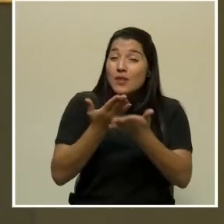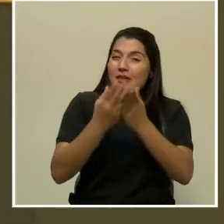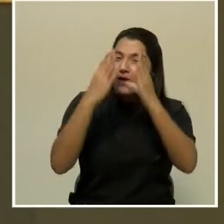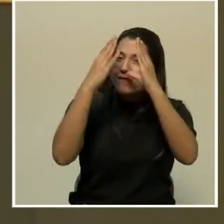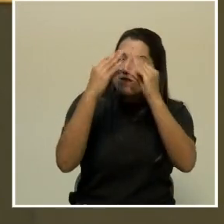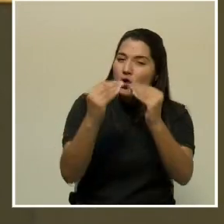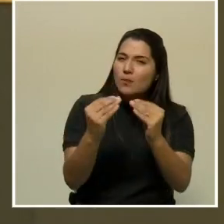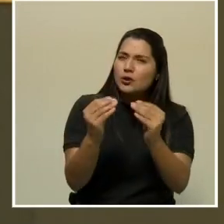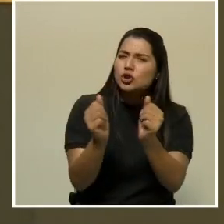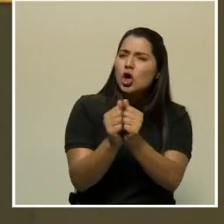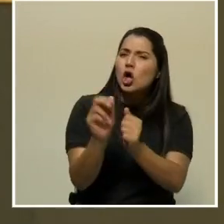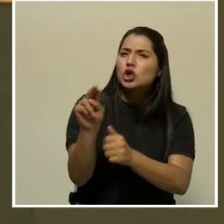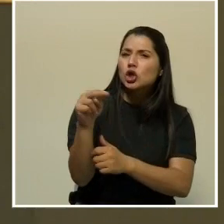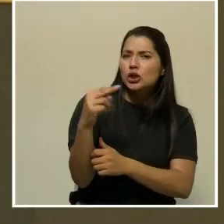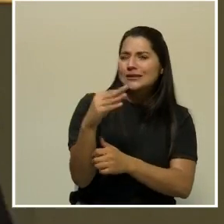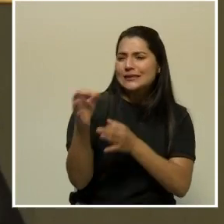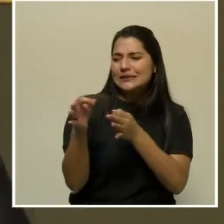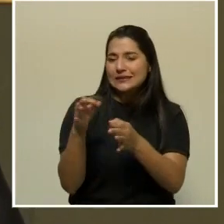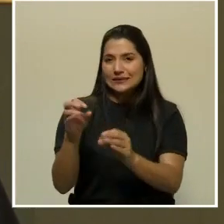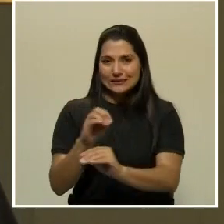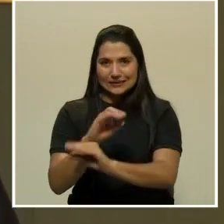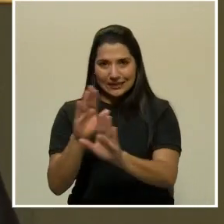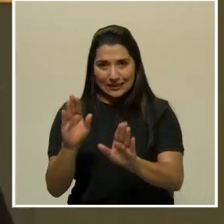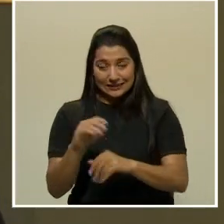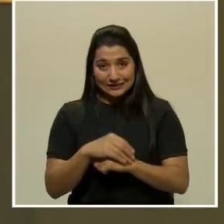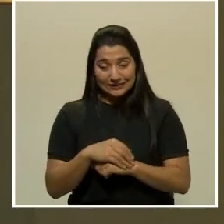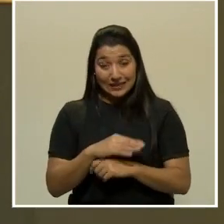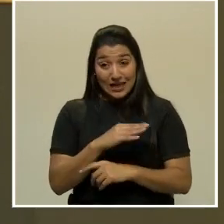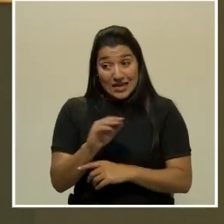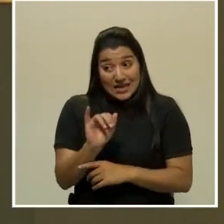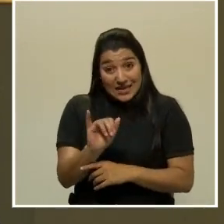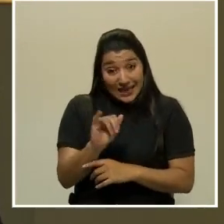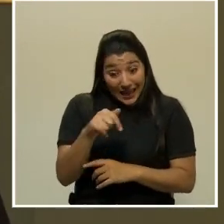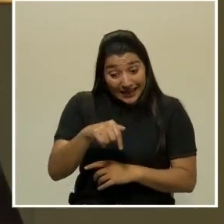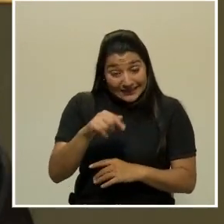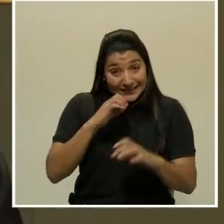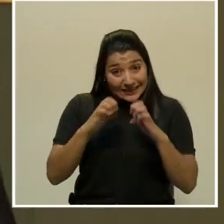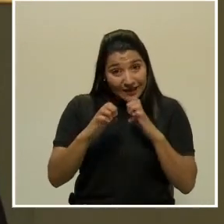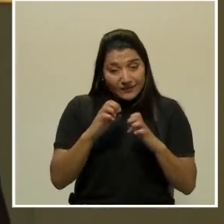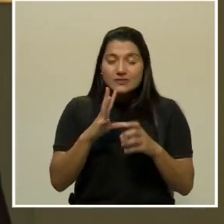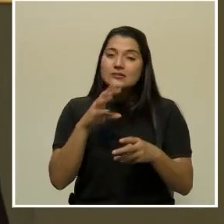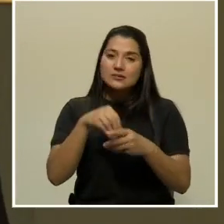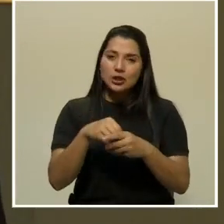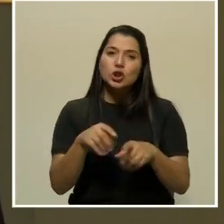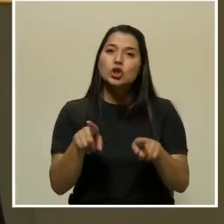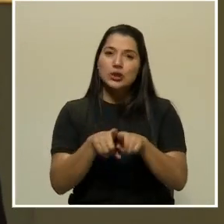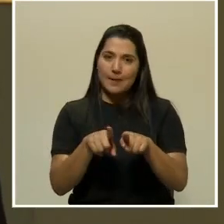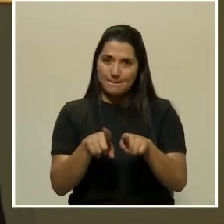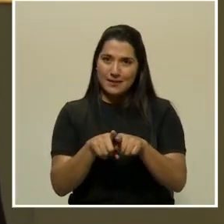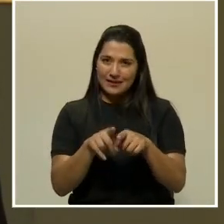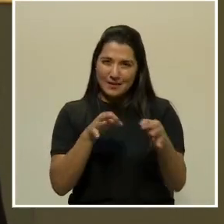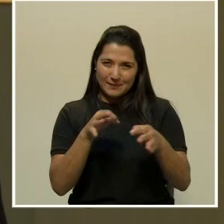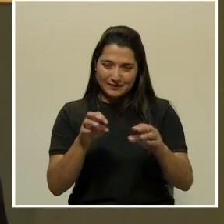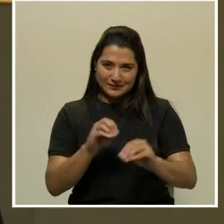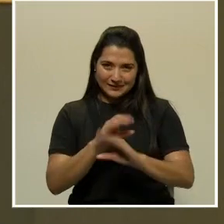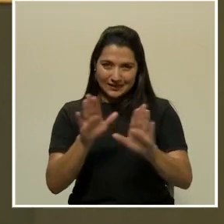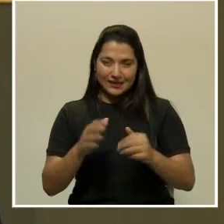noticias y también con contexto y estas entrevistas son parte también de ese contexto.